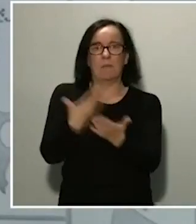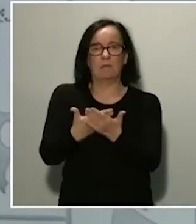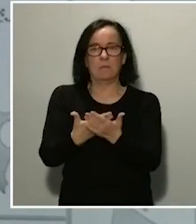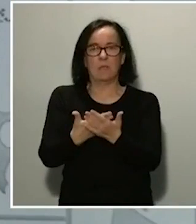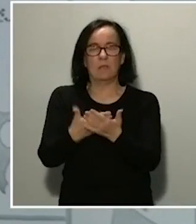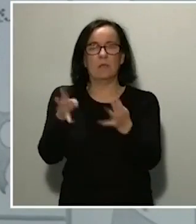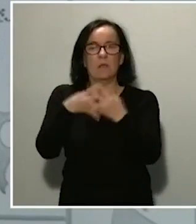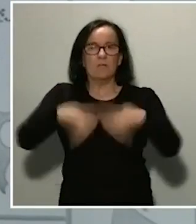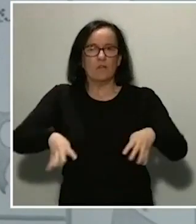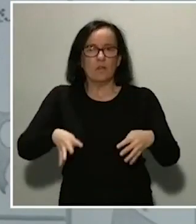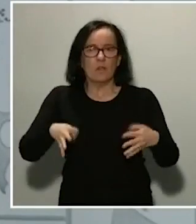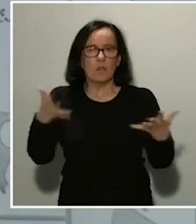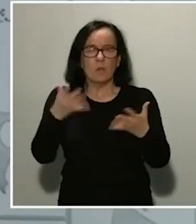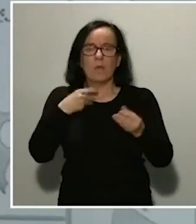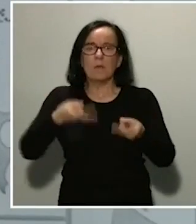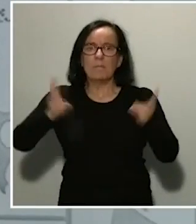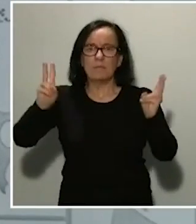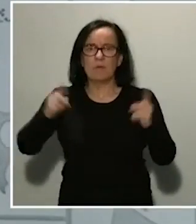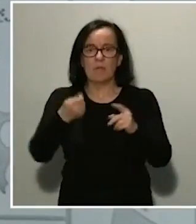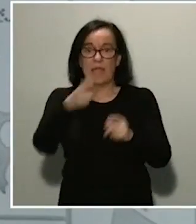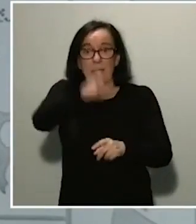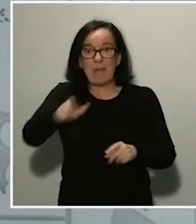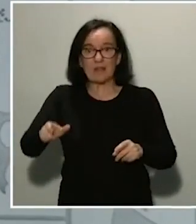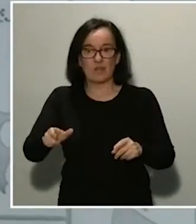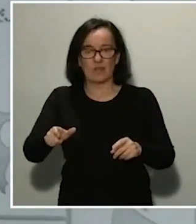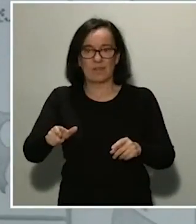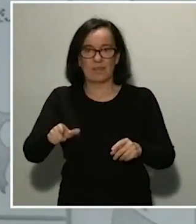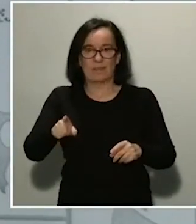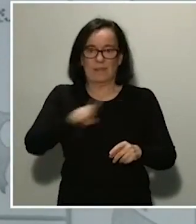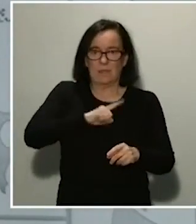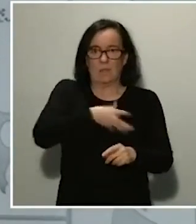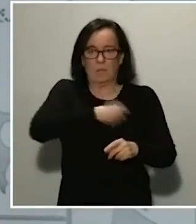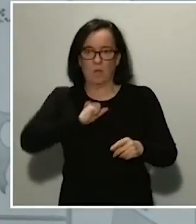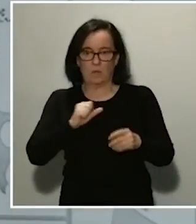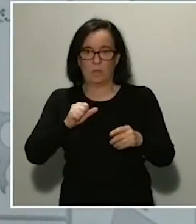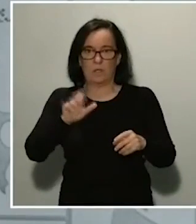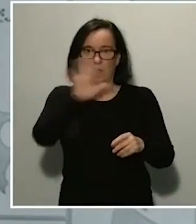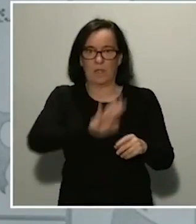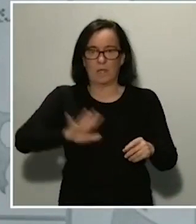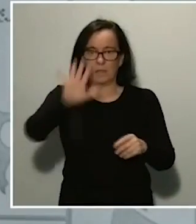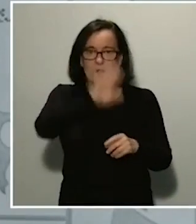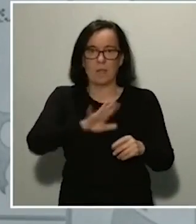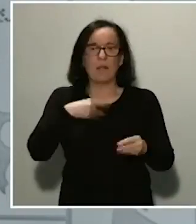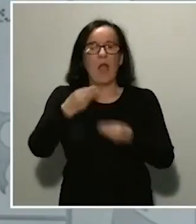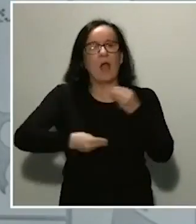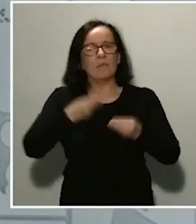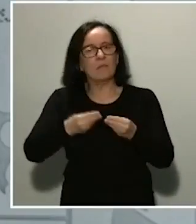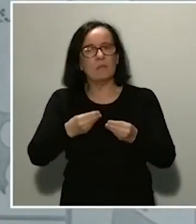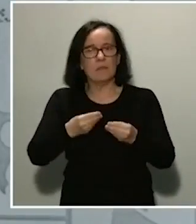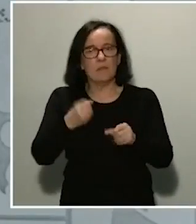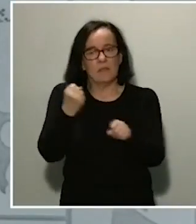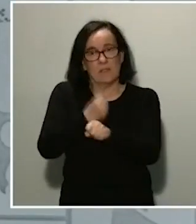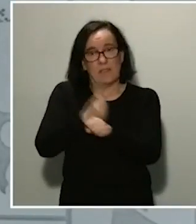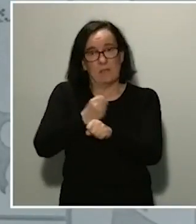críticas, permitiendo así liberar personal de las fuerzas y cuerpos de seguridad del Estado para llevar a cabo otros cometidos,